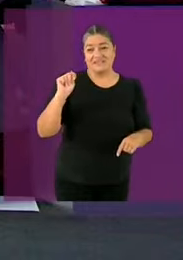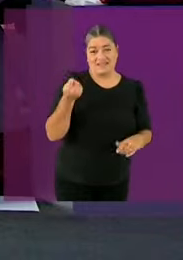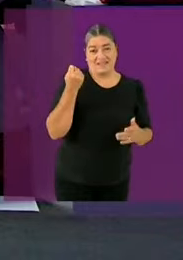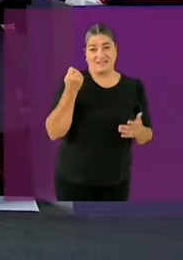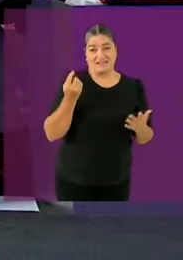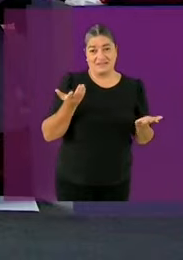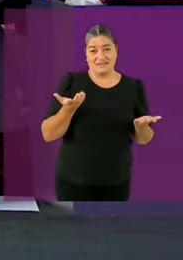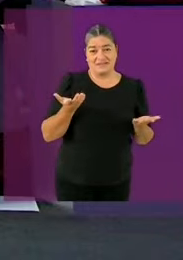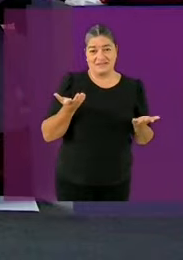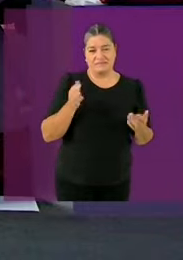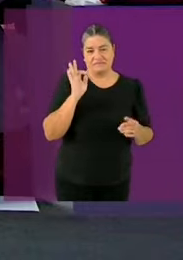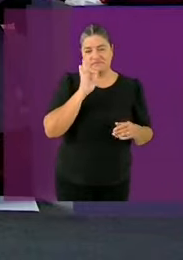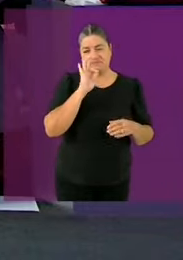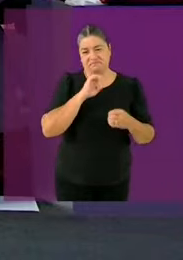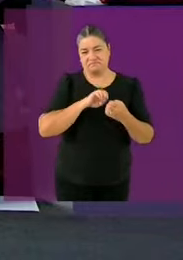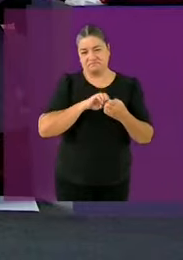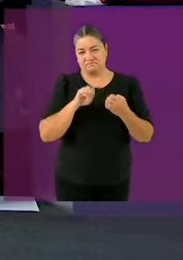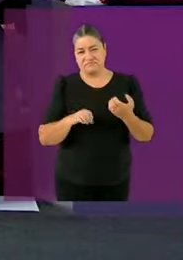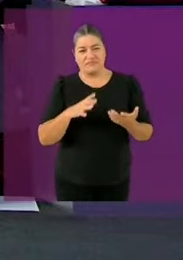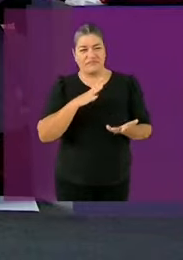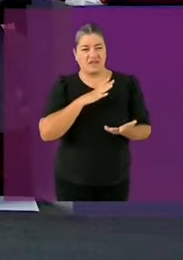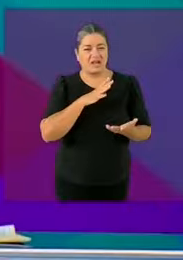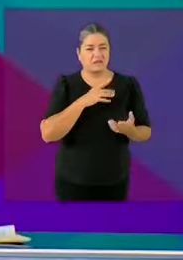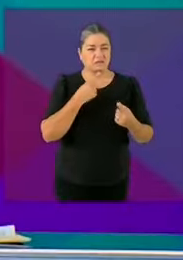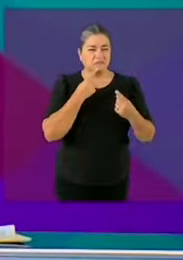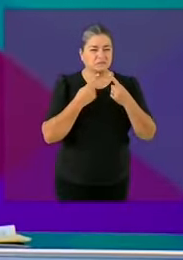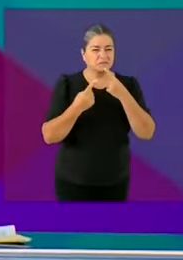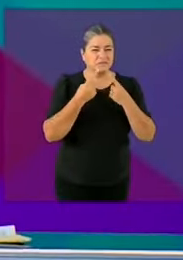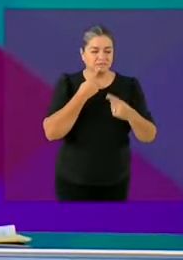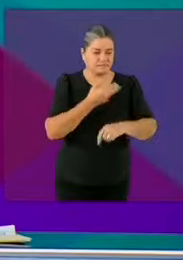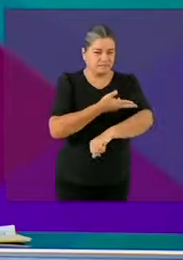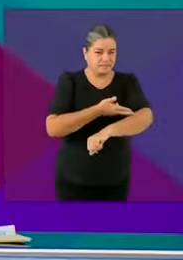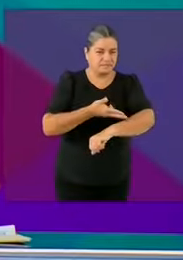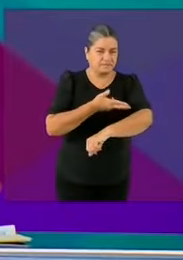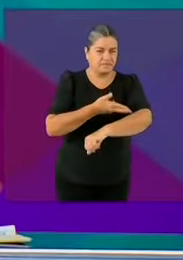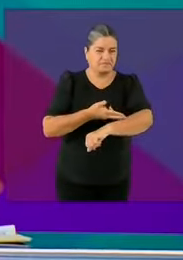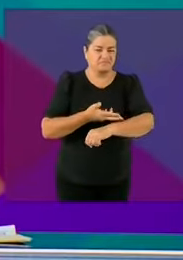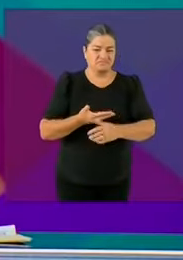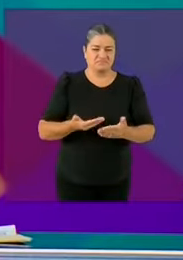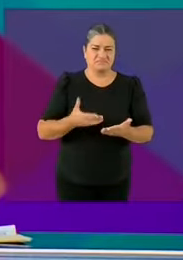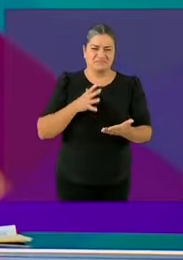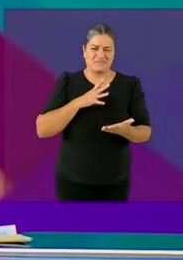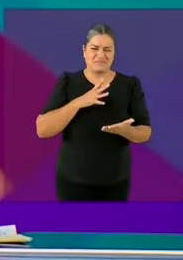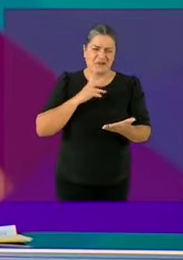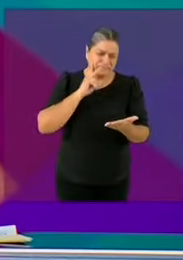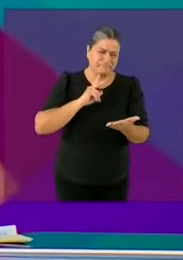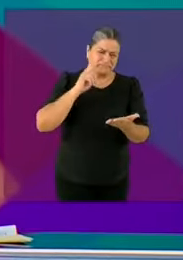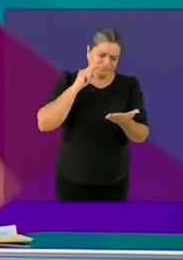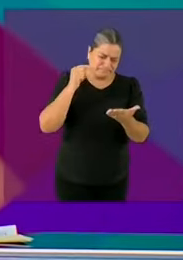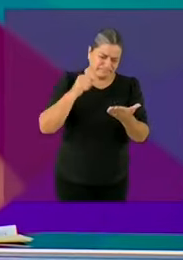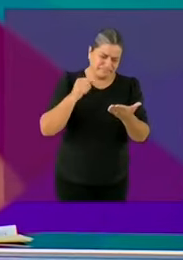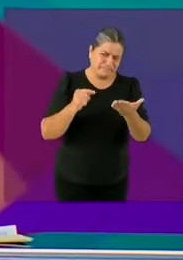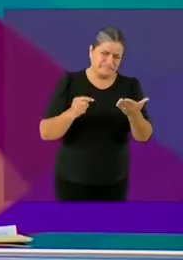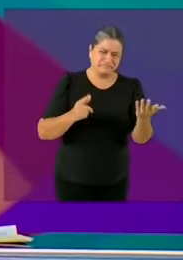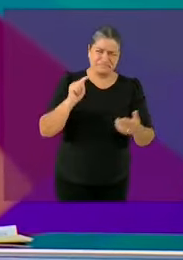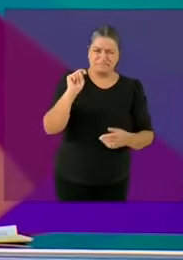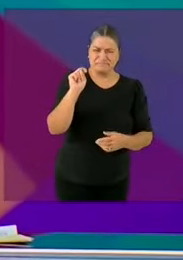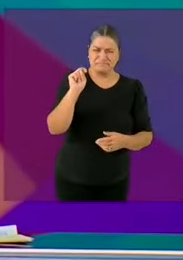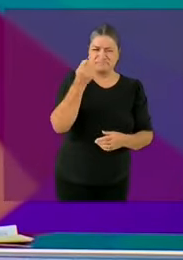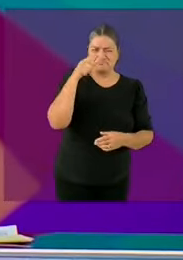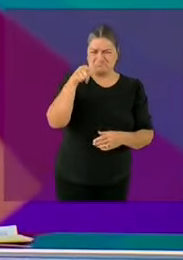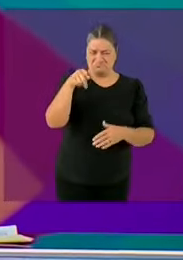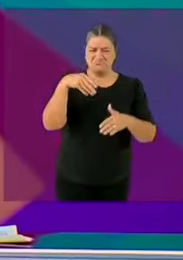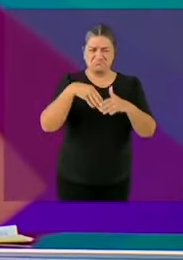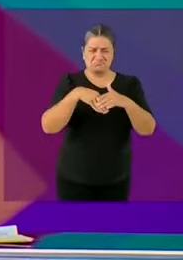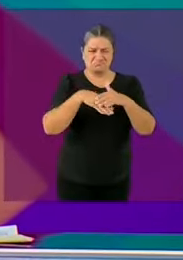sean de manera digital y métanse al portal del Tianguis Digital a ver si pueden saber cuántos contratos por adjudicación directa ha hecho el